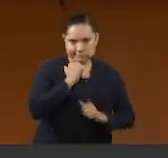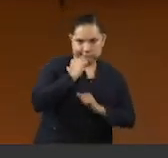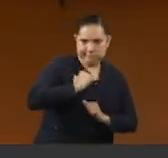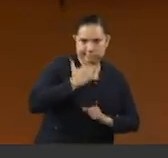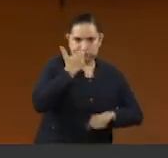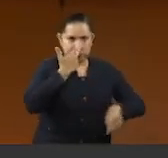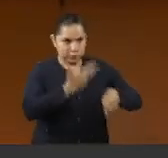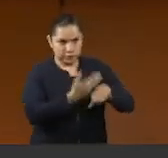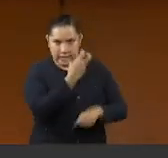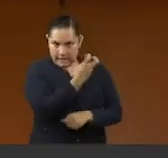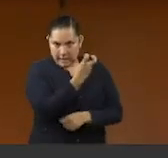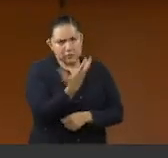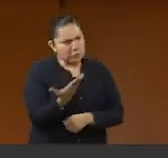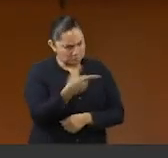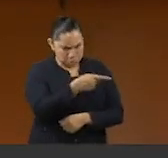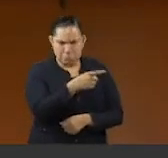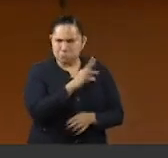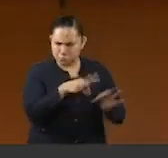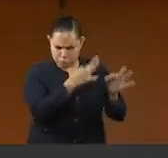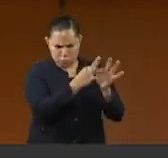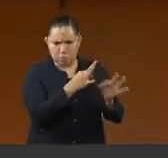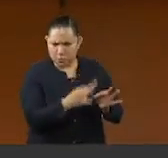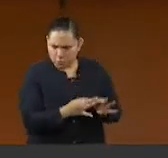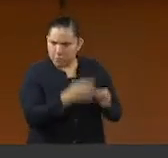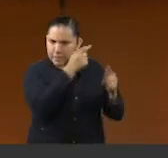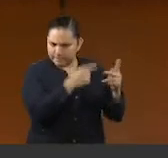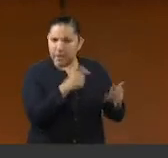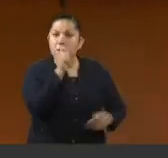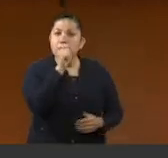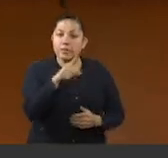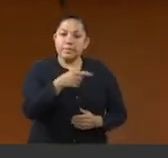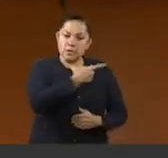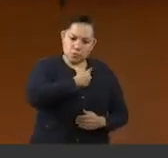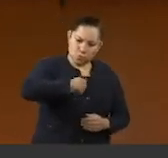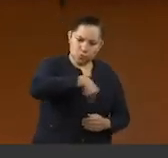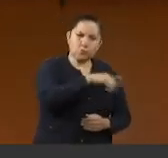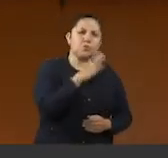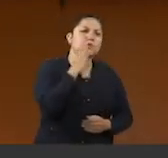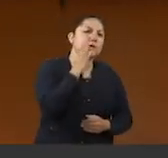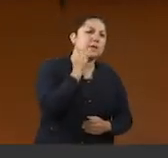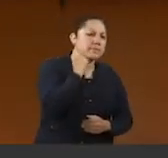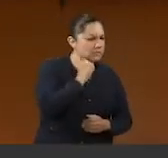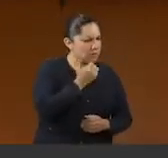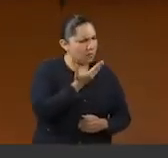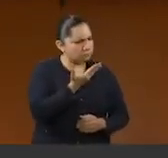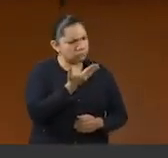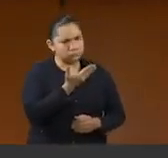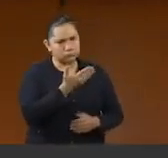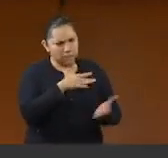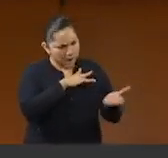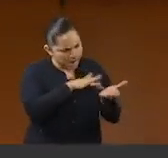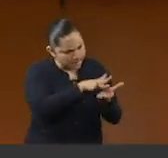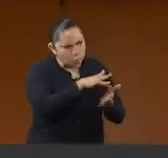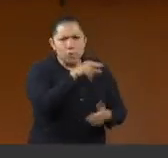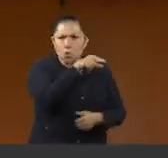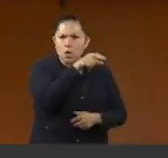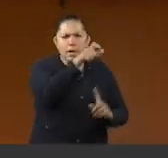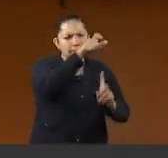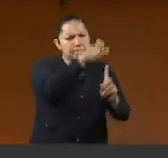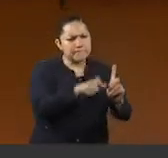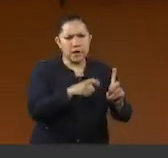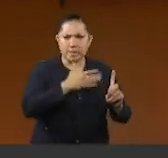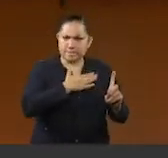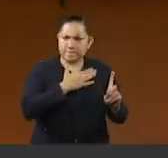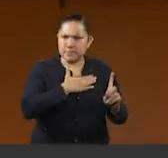Lleva no solo la ratificación de este Senado de la República, sino el impulso renovado de orgullo y patriotismo que representan nuestras